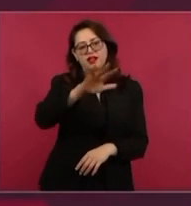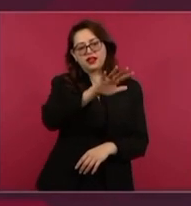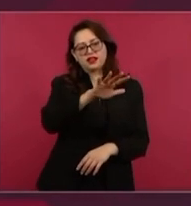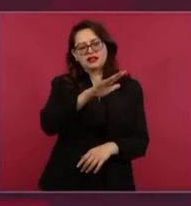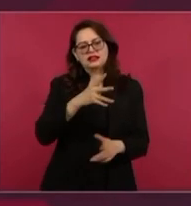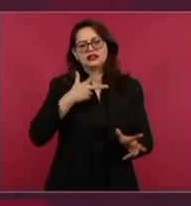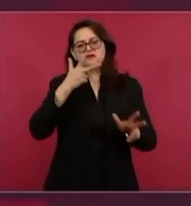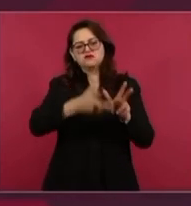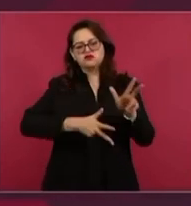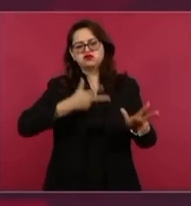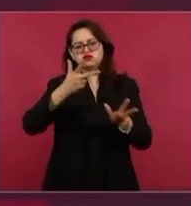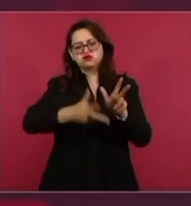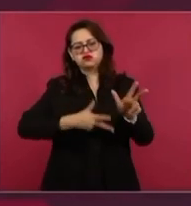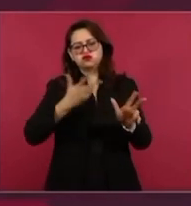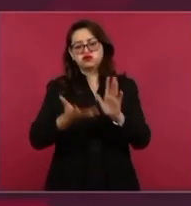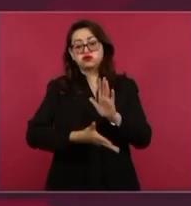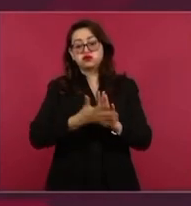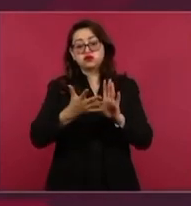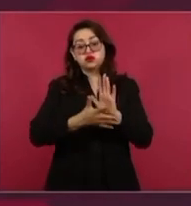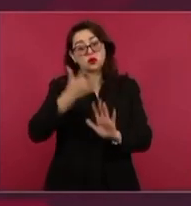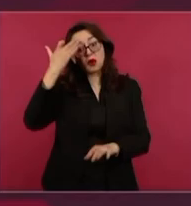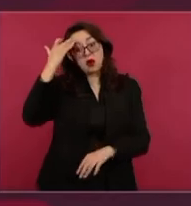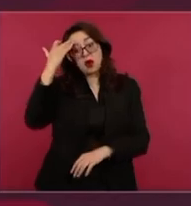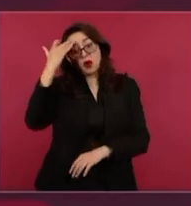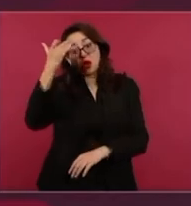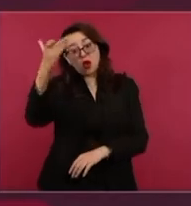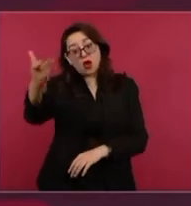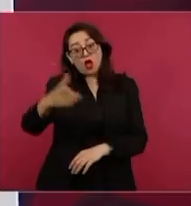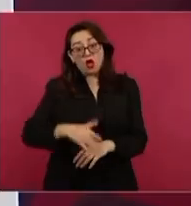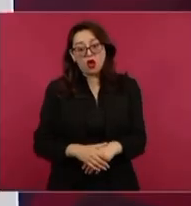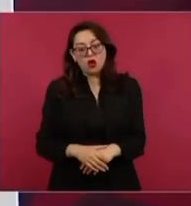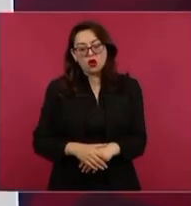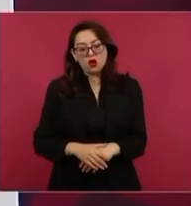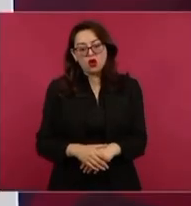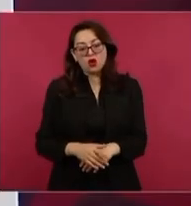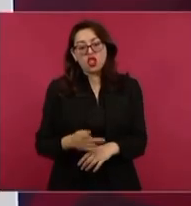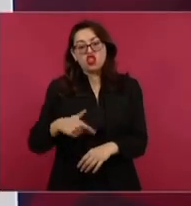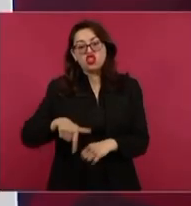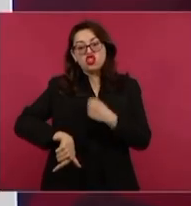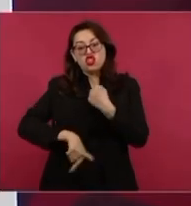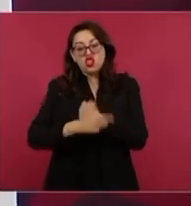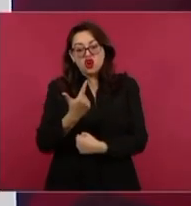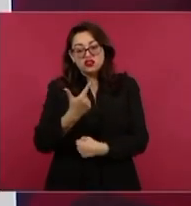tardaron 12 años haciendo 380 kilómetros.